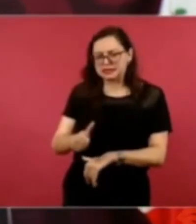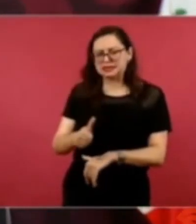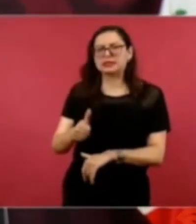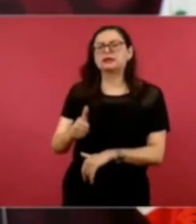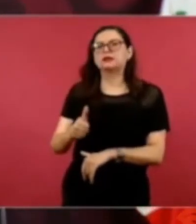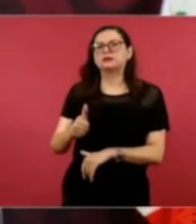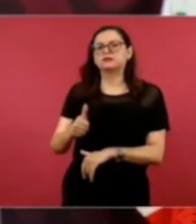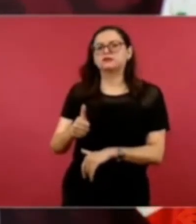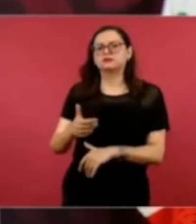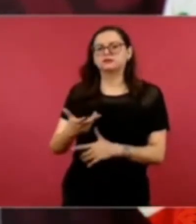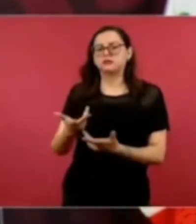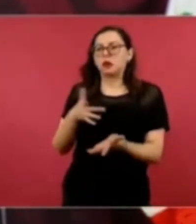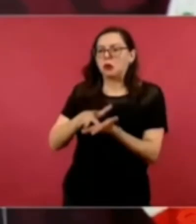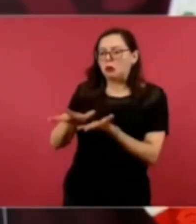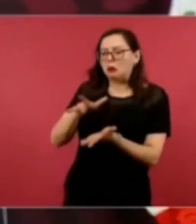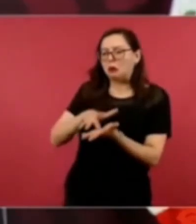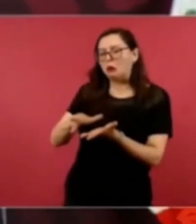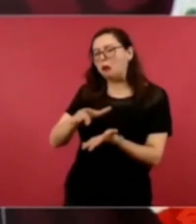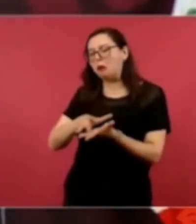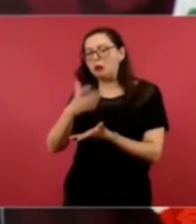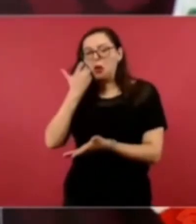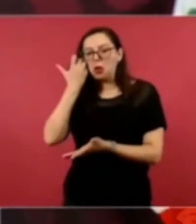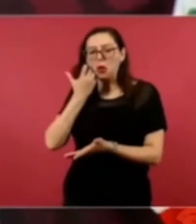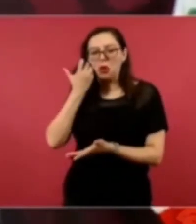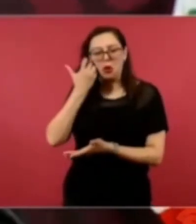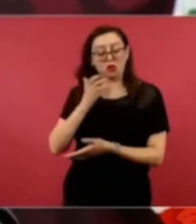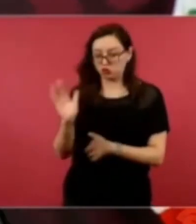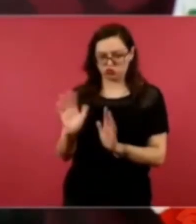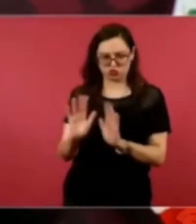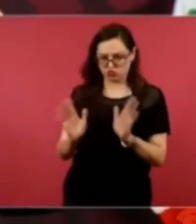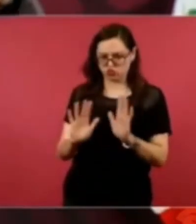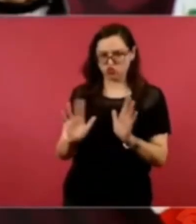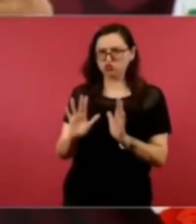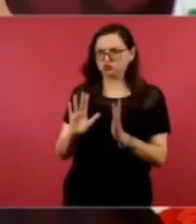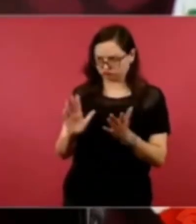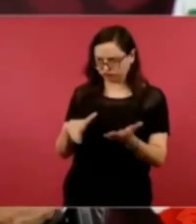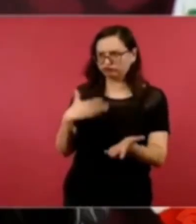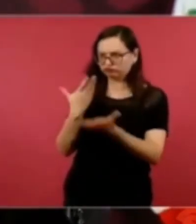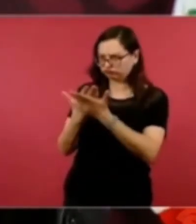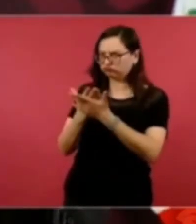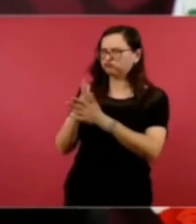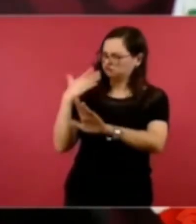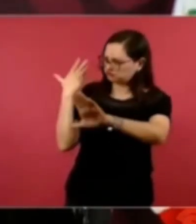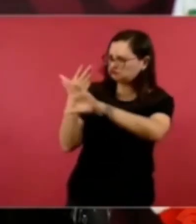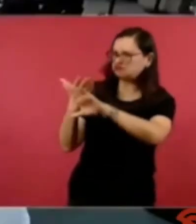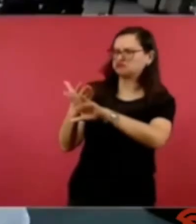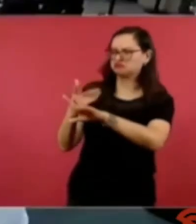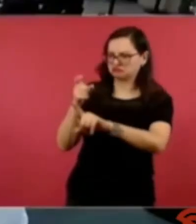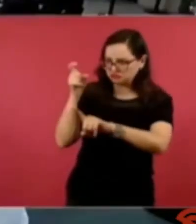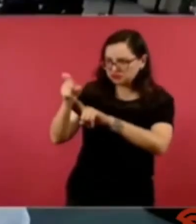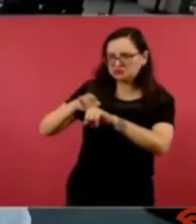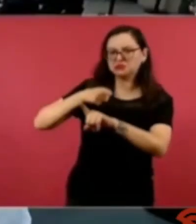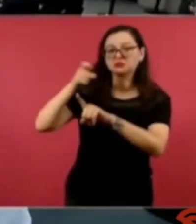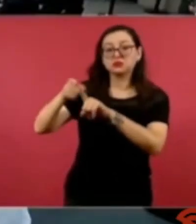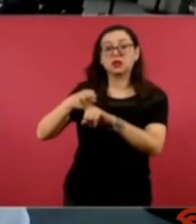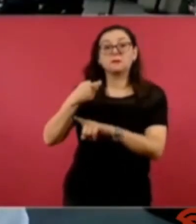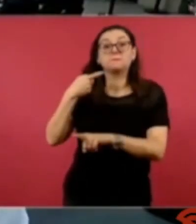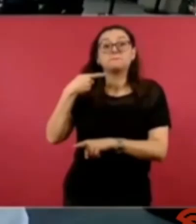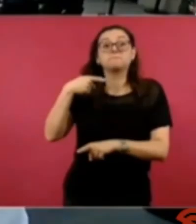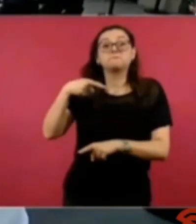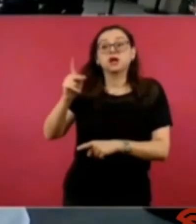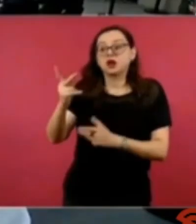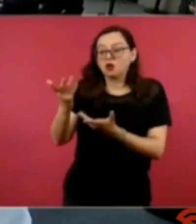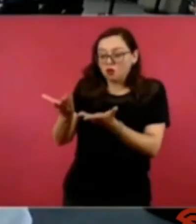paleros pero que estén pensando en intereses